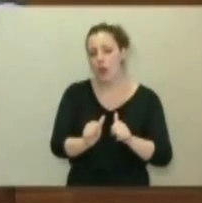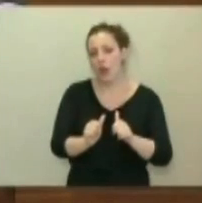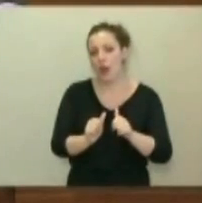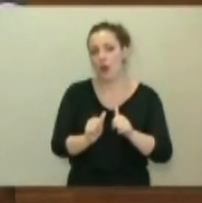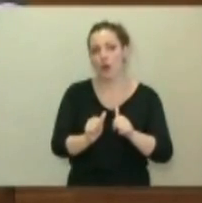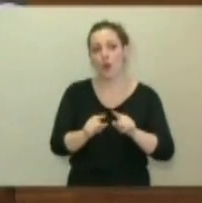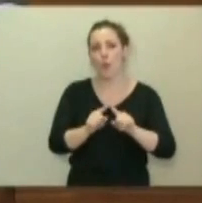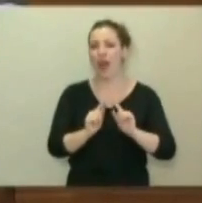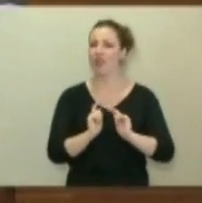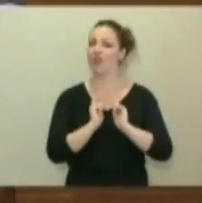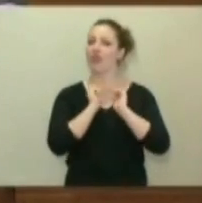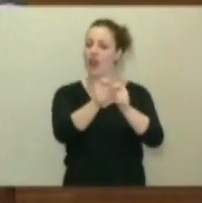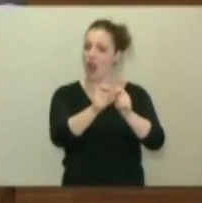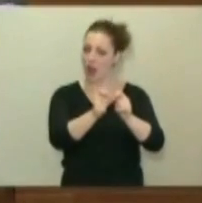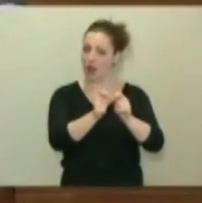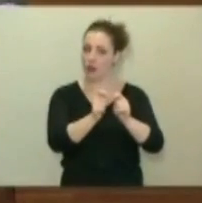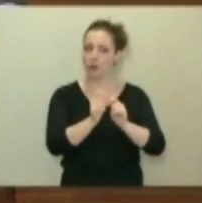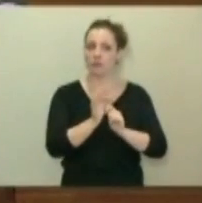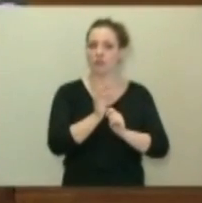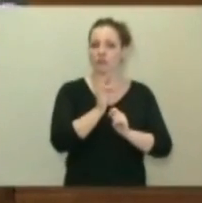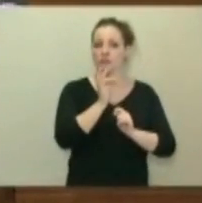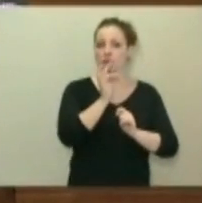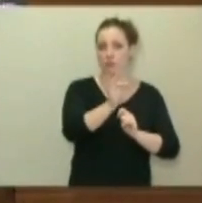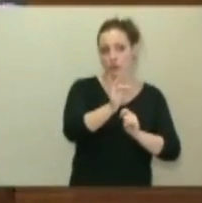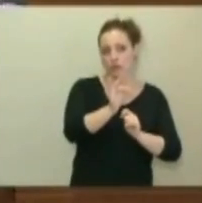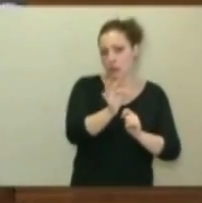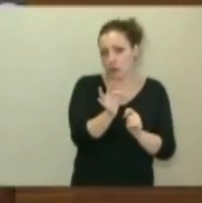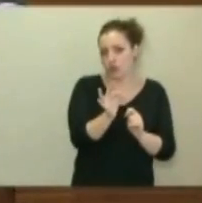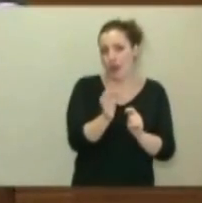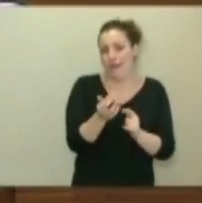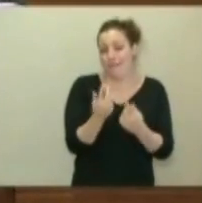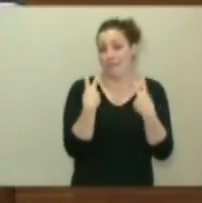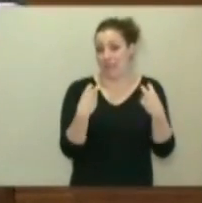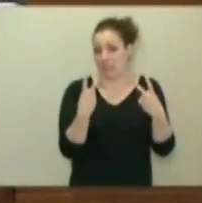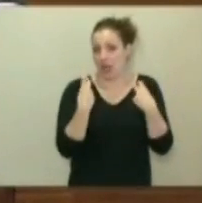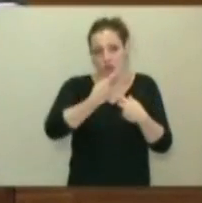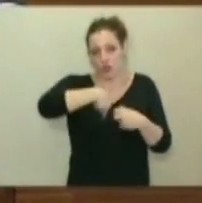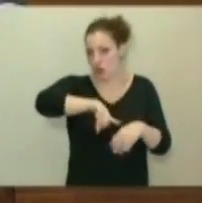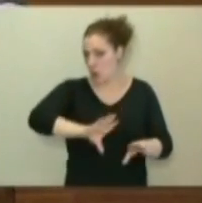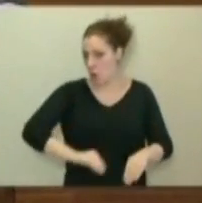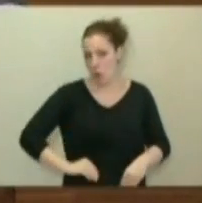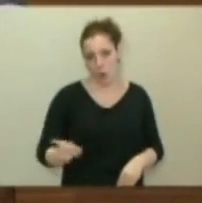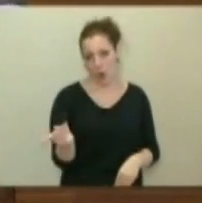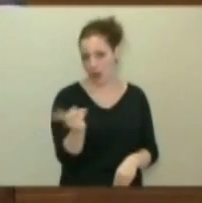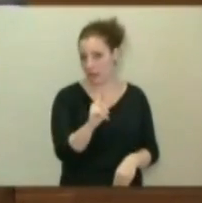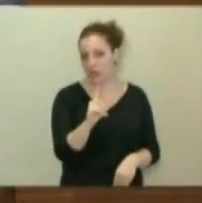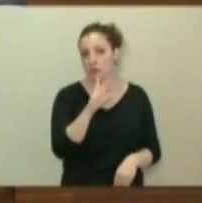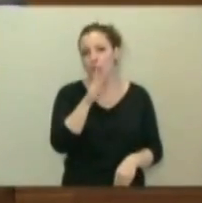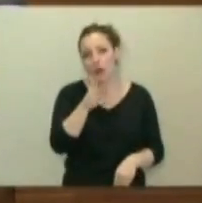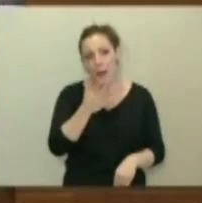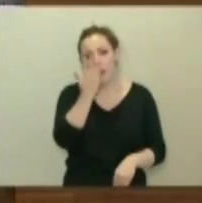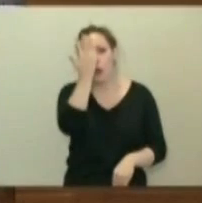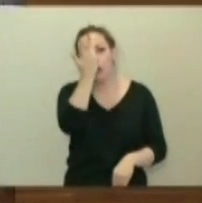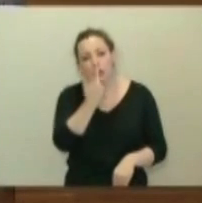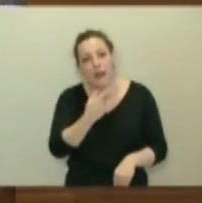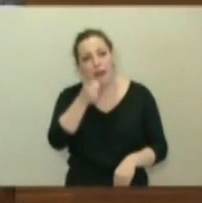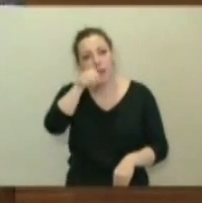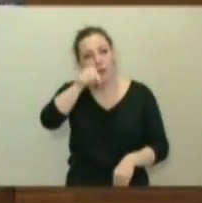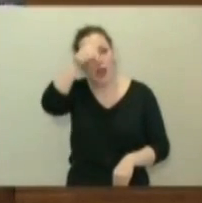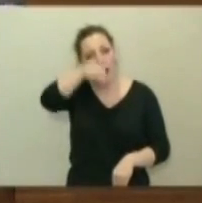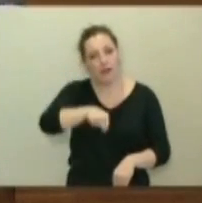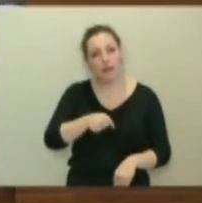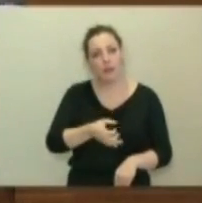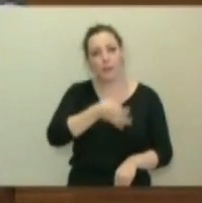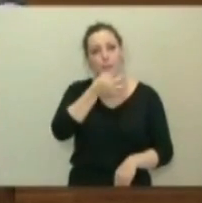privilegios fiscales que nosotros no estamos dispuestos a aceptar y me gustaría, por ejemplo, que hubiese un pronunciamiento también en esta Cámara del